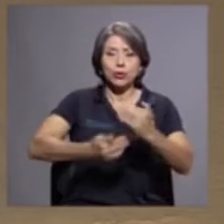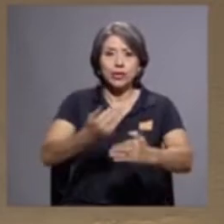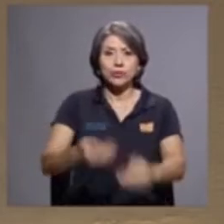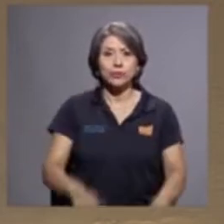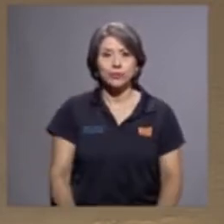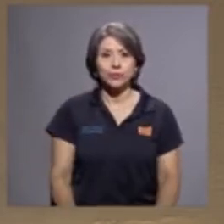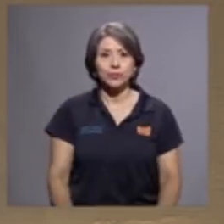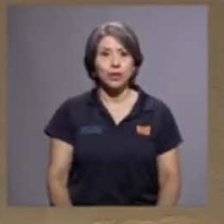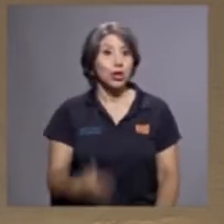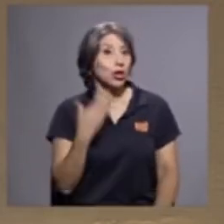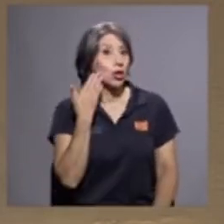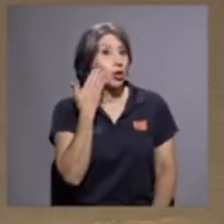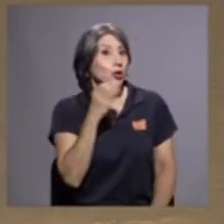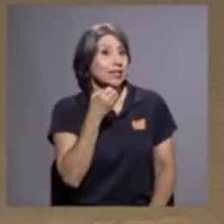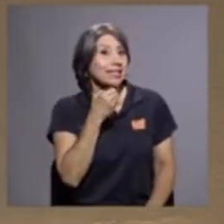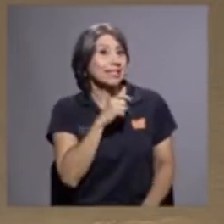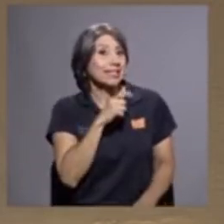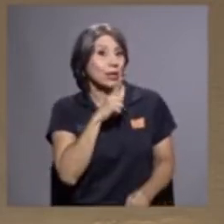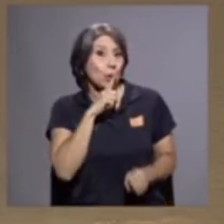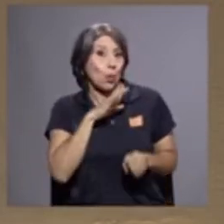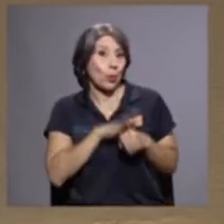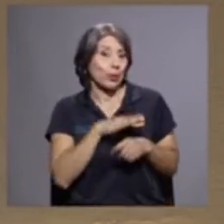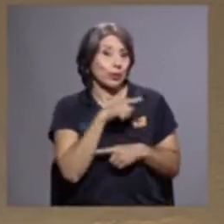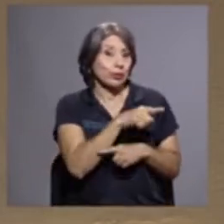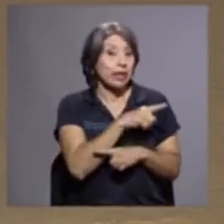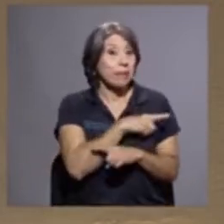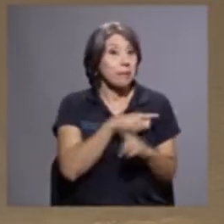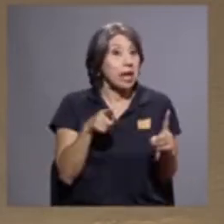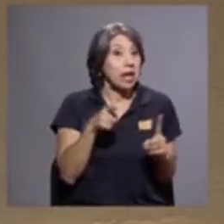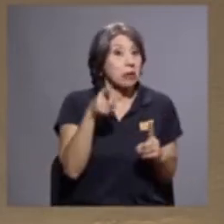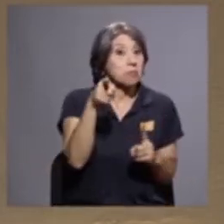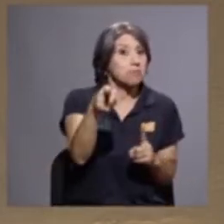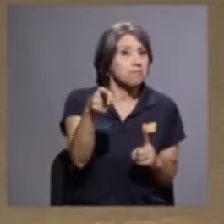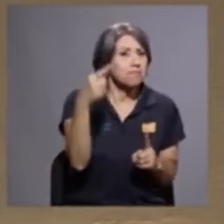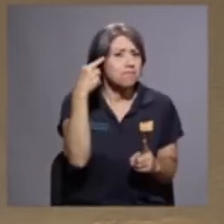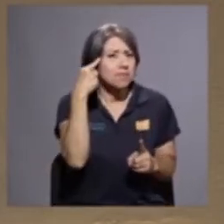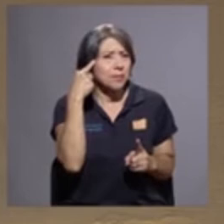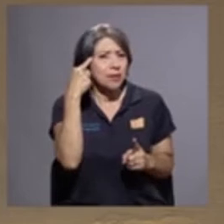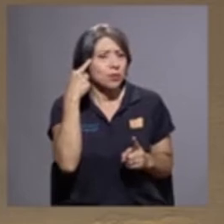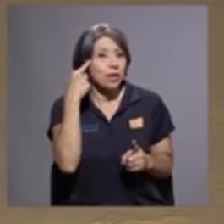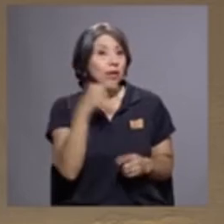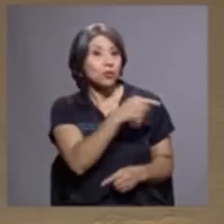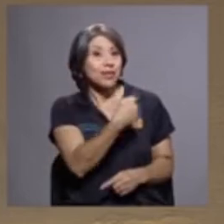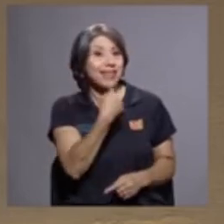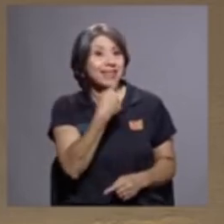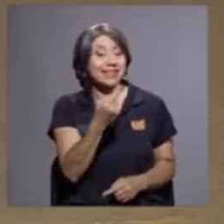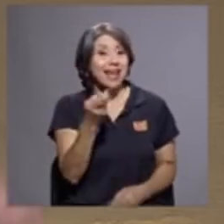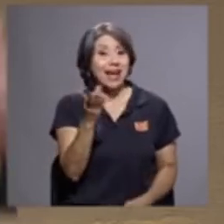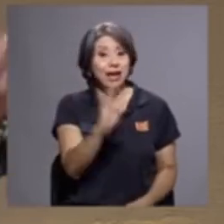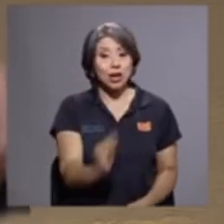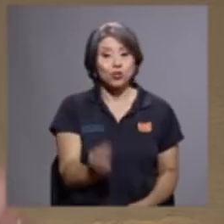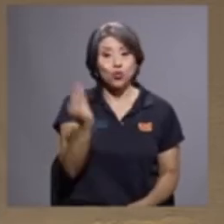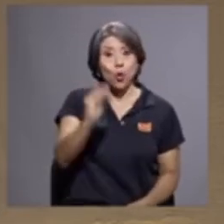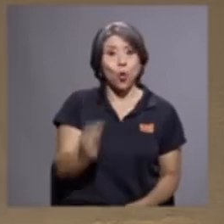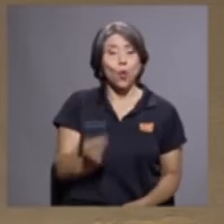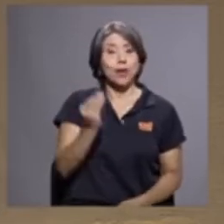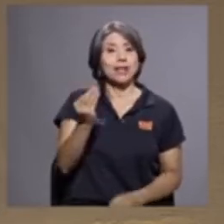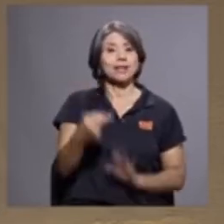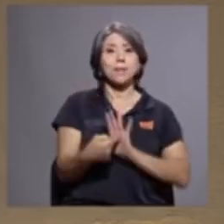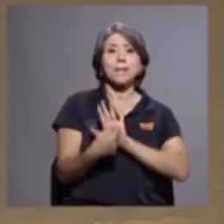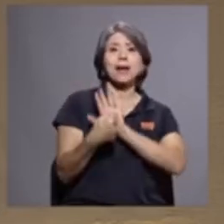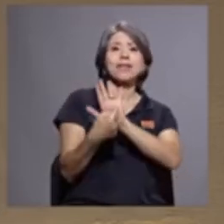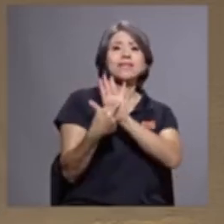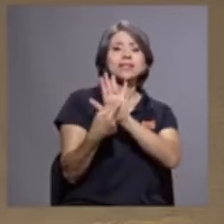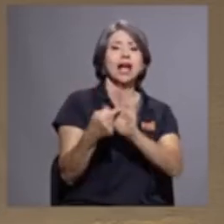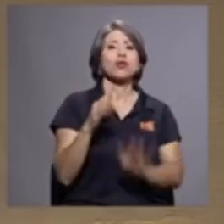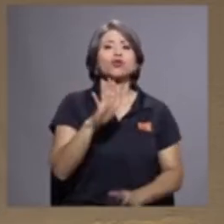No sé si la comprometo, pero creo que es algo que todas las personas se preguntarán ahora cuando usted decía que los jóvenes de algún modo manifestaron sus